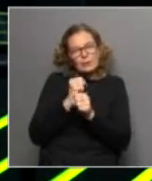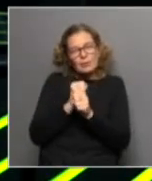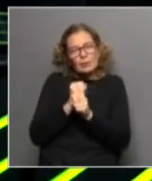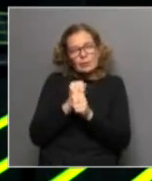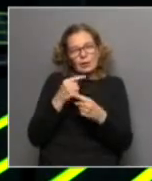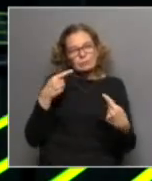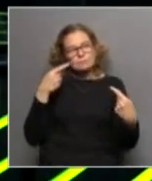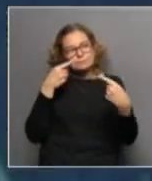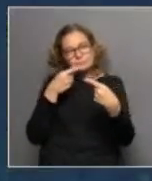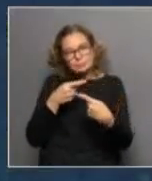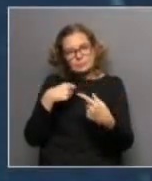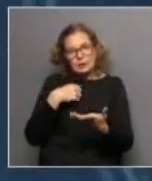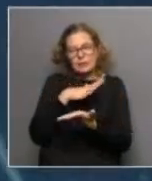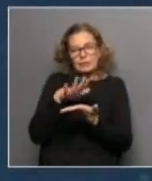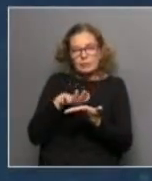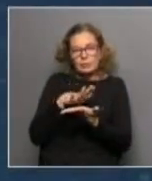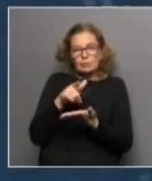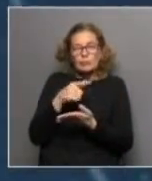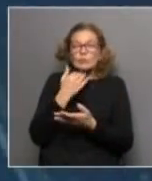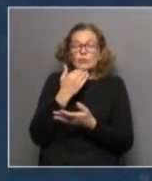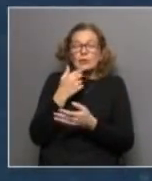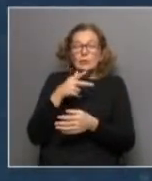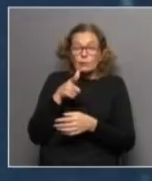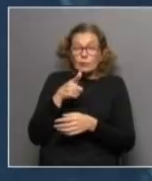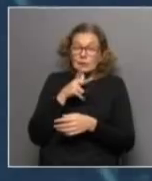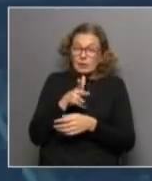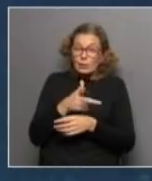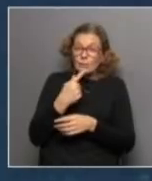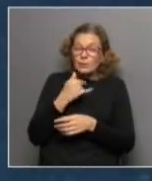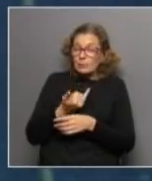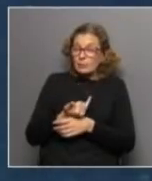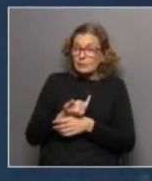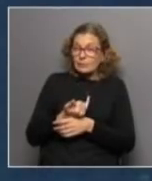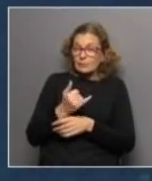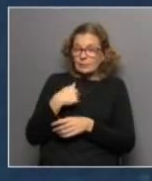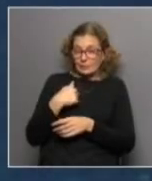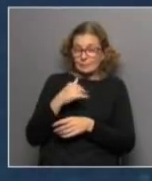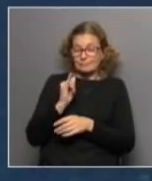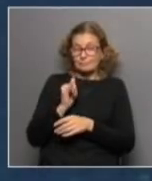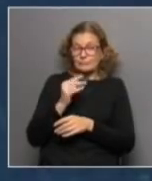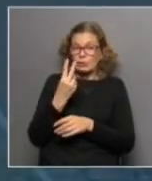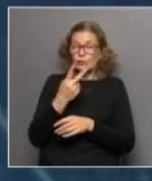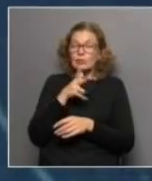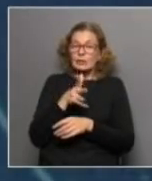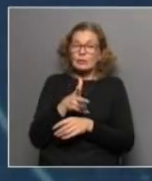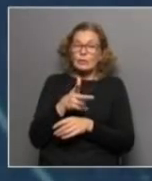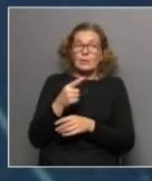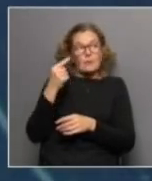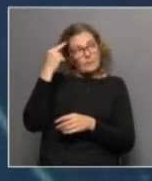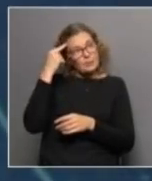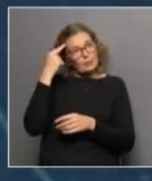enfrentarse a esta situación no sé si vos tenés hijos por ejemplo si tengo dos bueno supongo que enfrentar